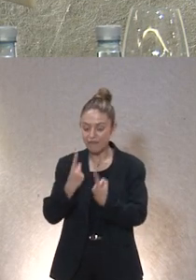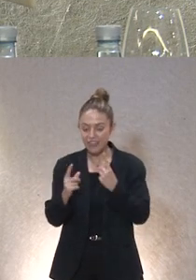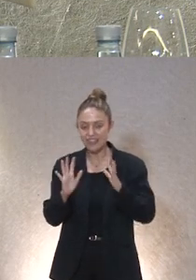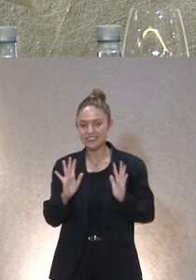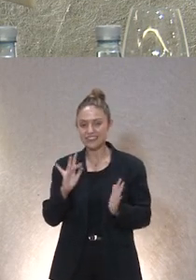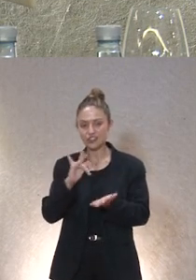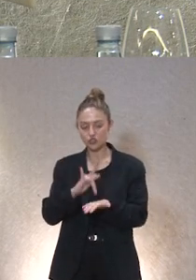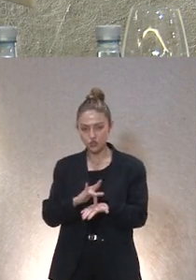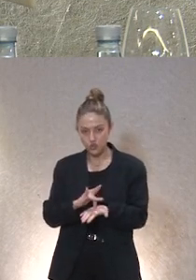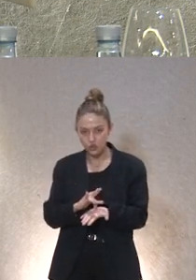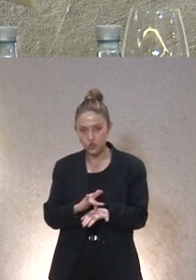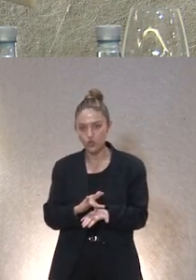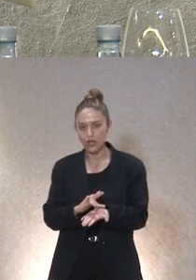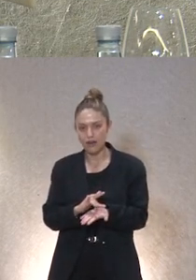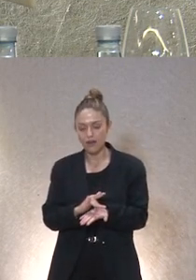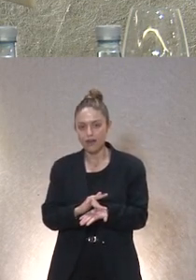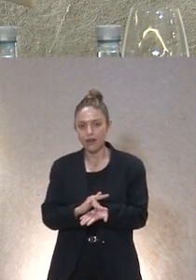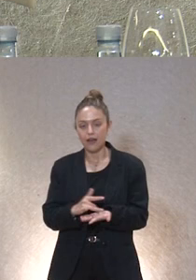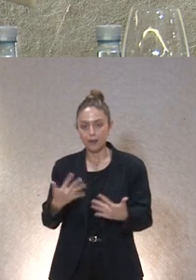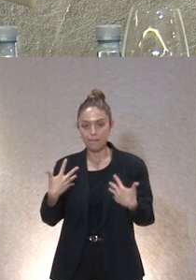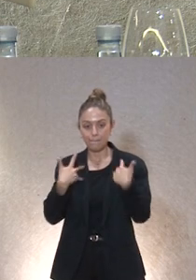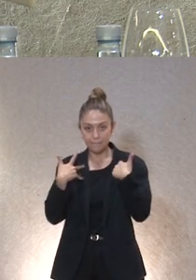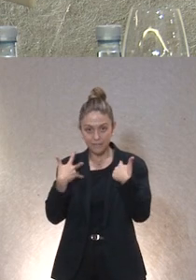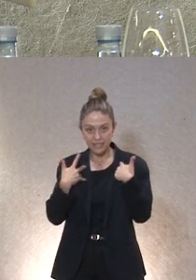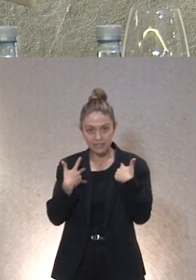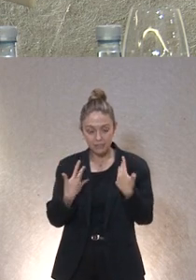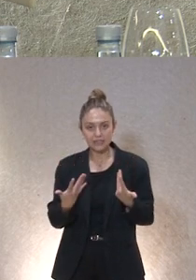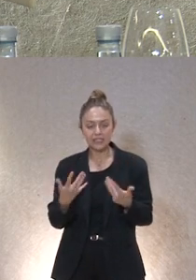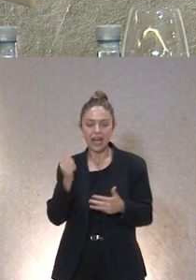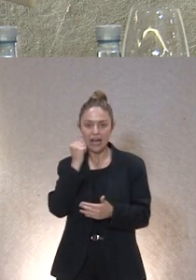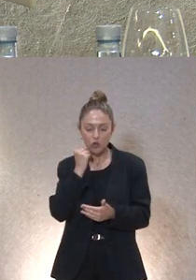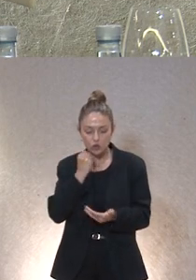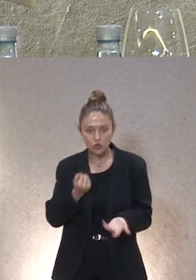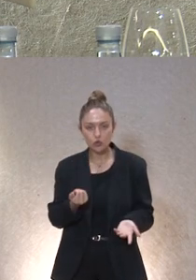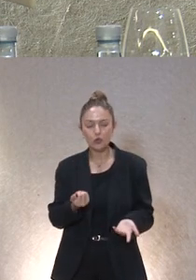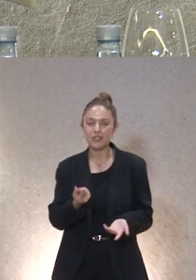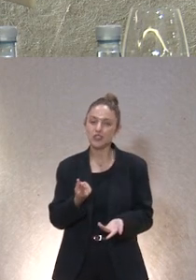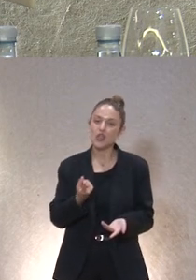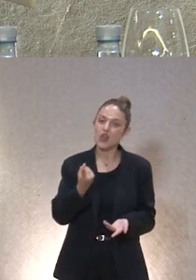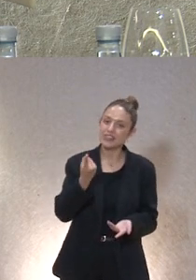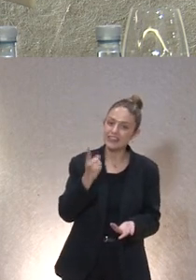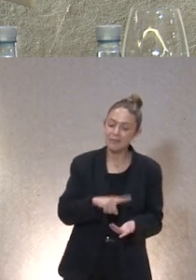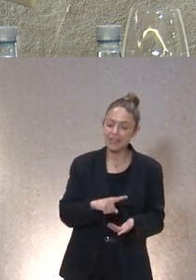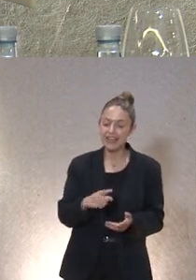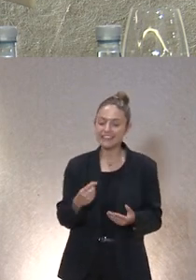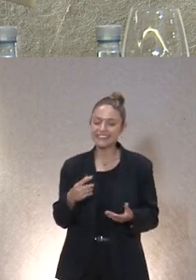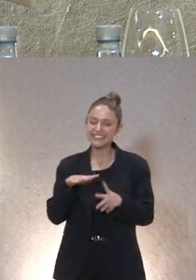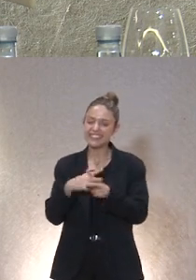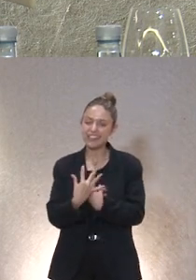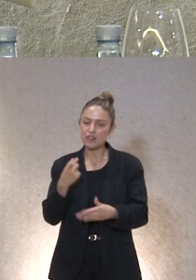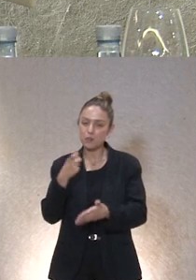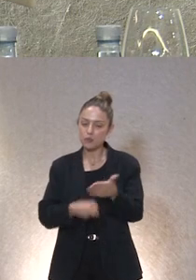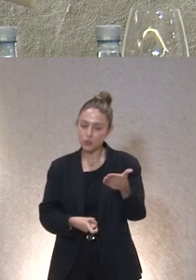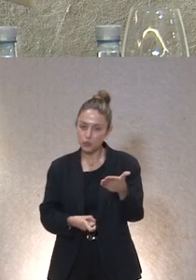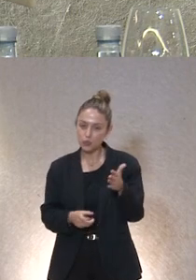no tanto las víctimas que puede haber víctimas de acoso sino el otro lado el lado más duro de la